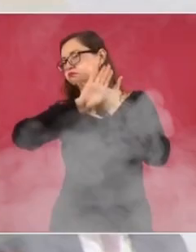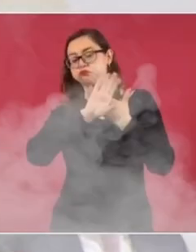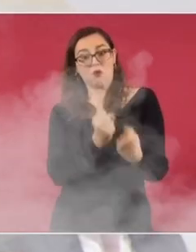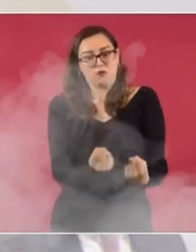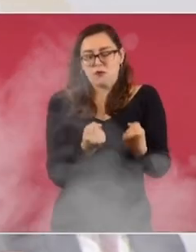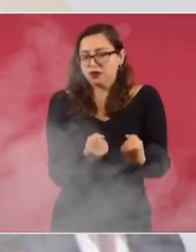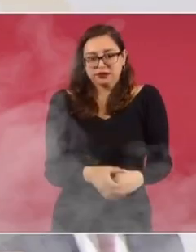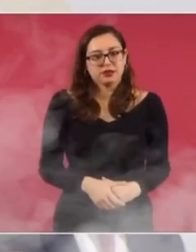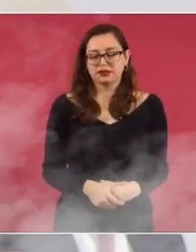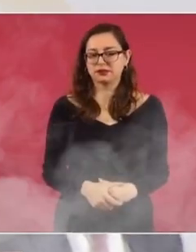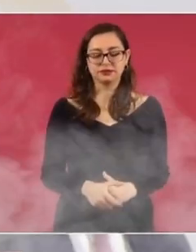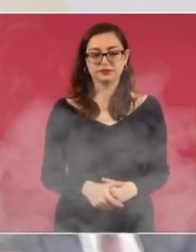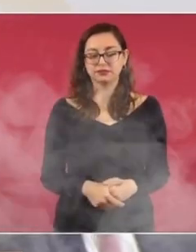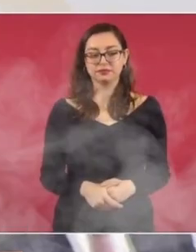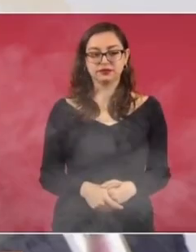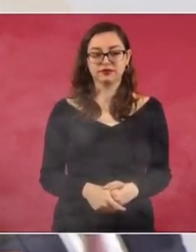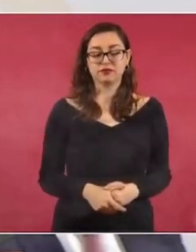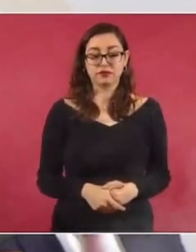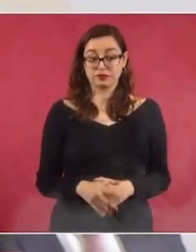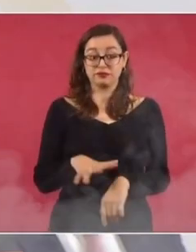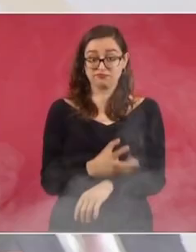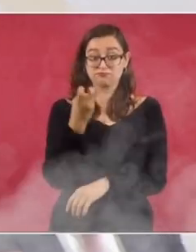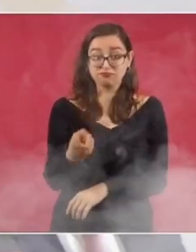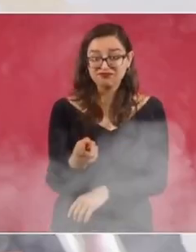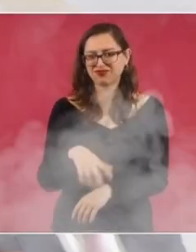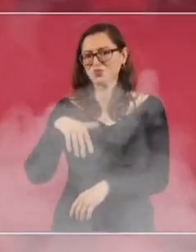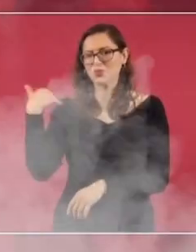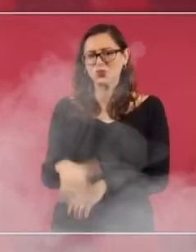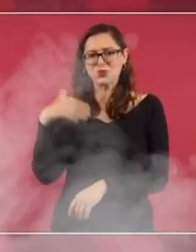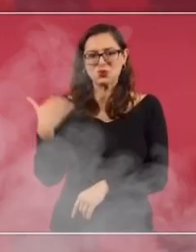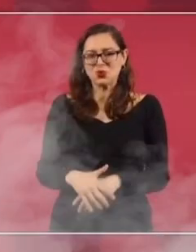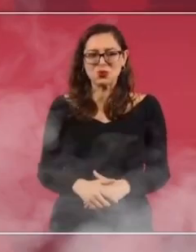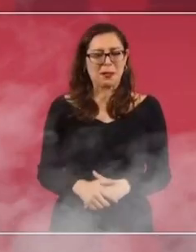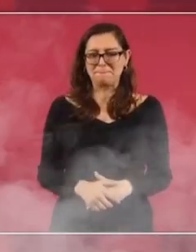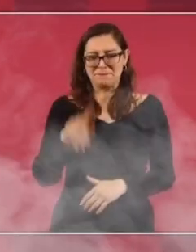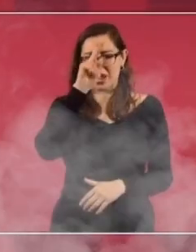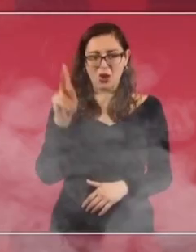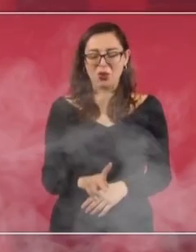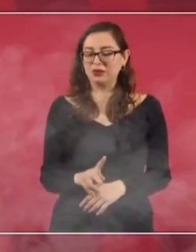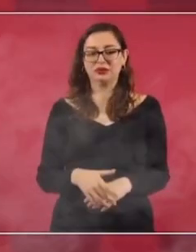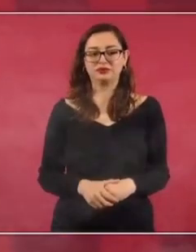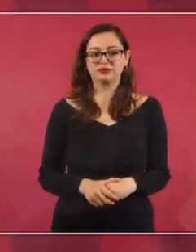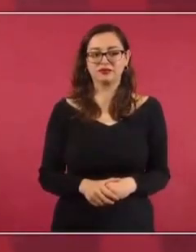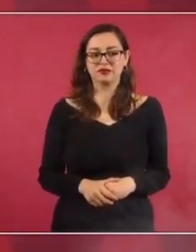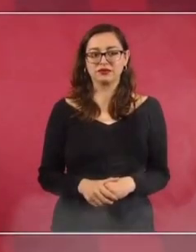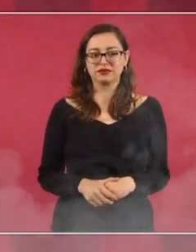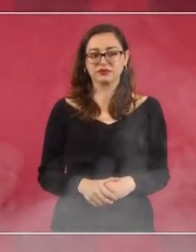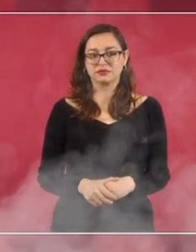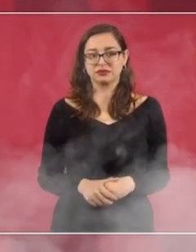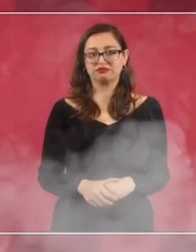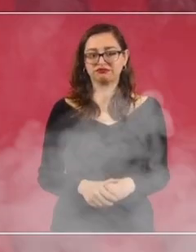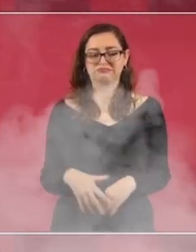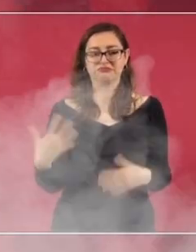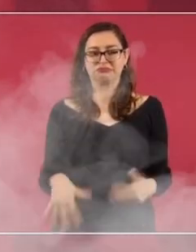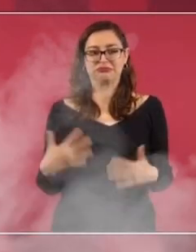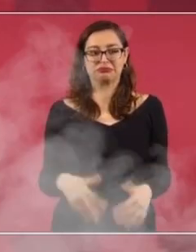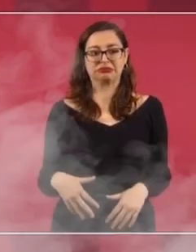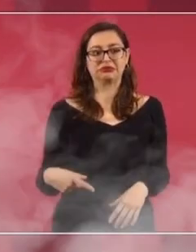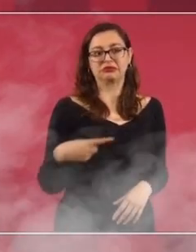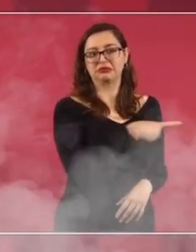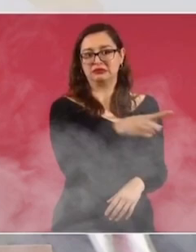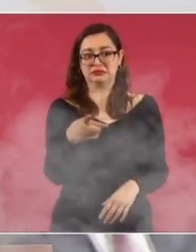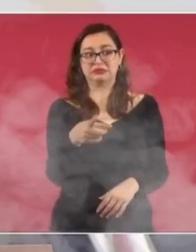una institución como el Issste. Por eso fue tan fuerte lo de quitarles el control que tenían